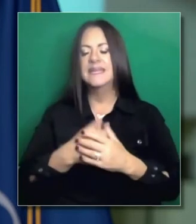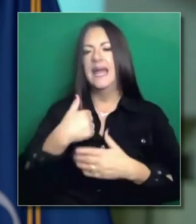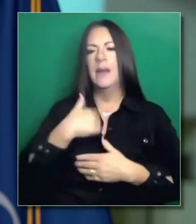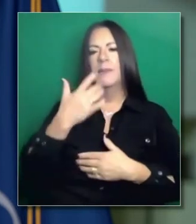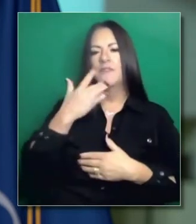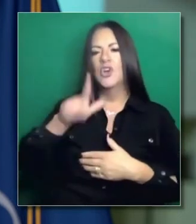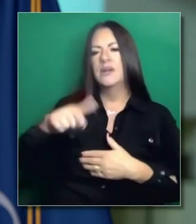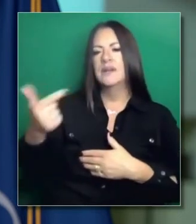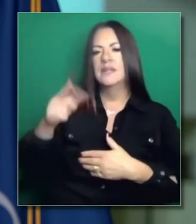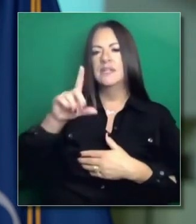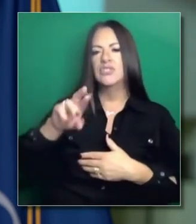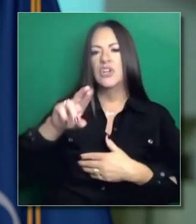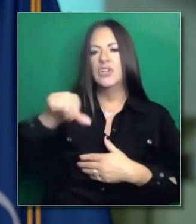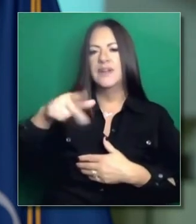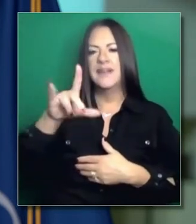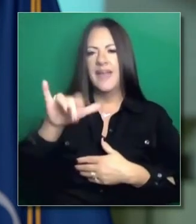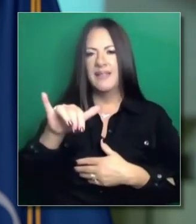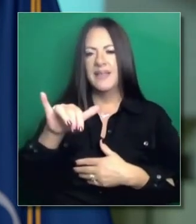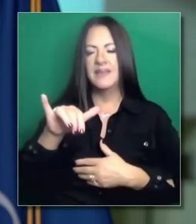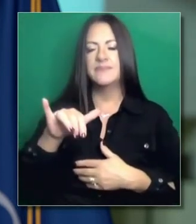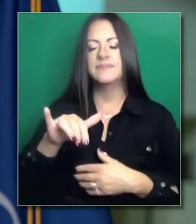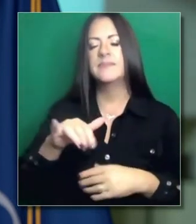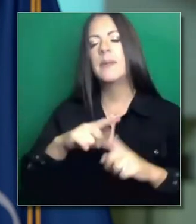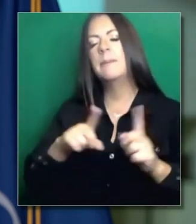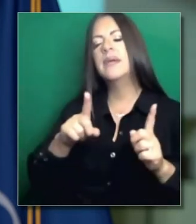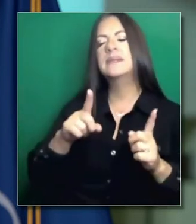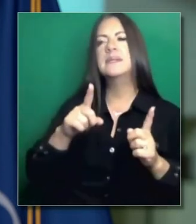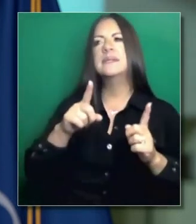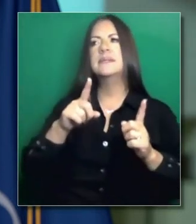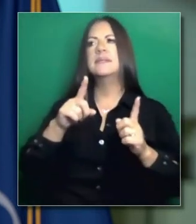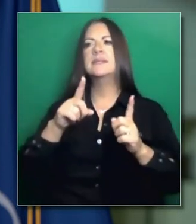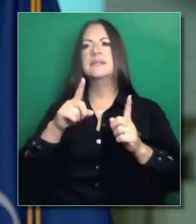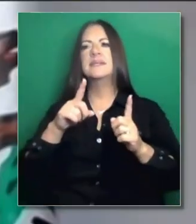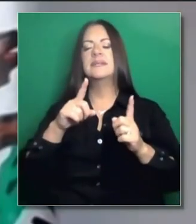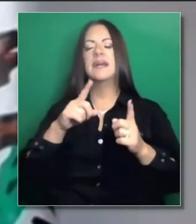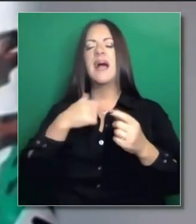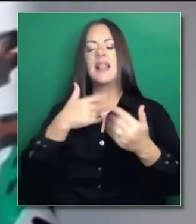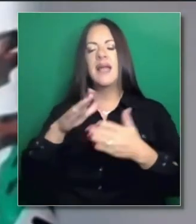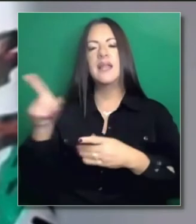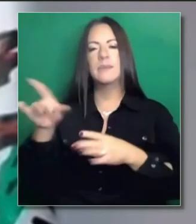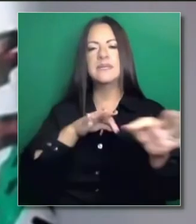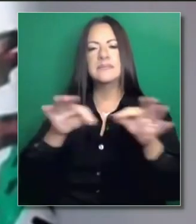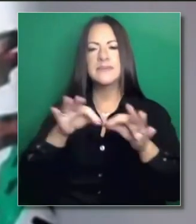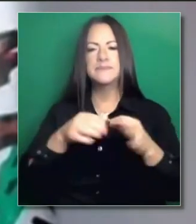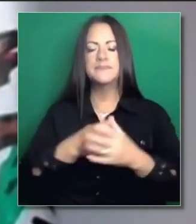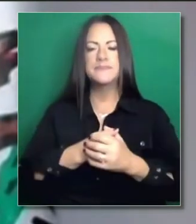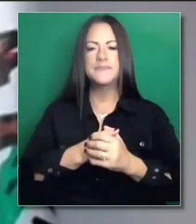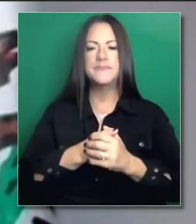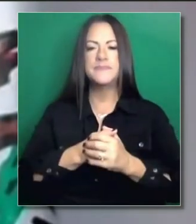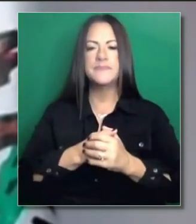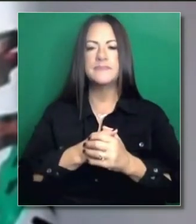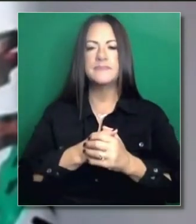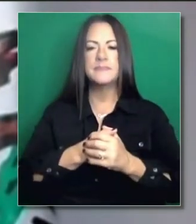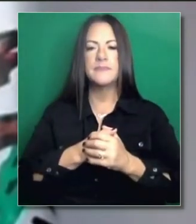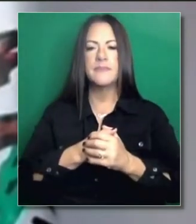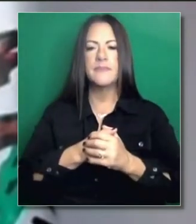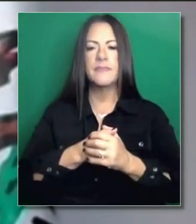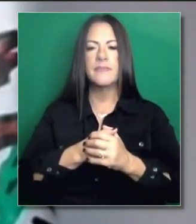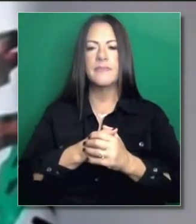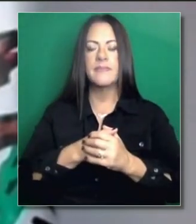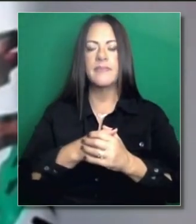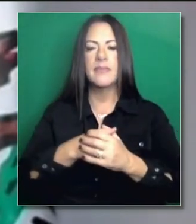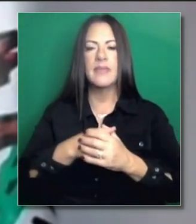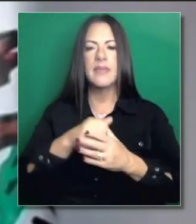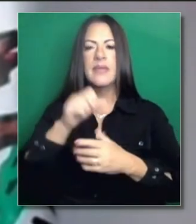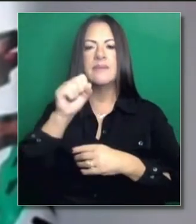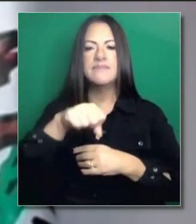Galley, tal vez pueda responder a eso. Y discúlpeme, doctor Galley. Sí, hay un par de respuestas